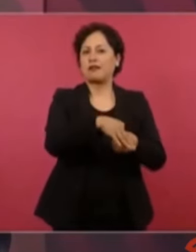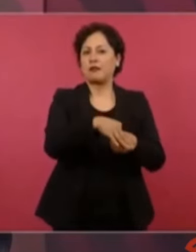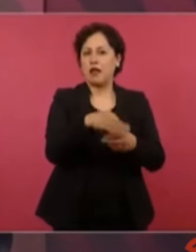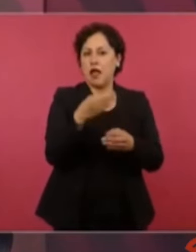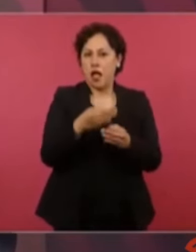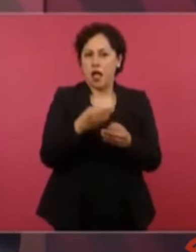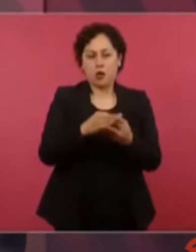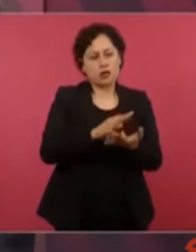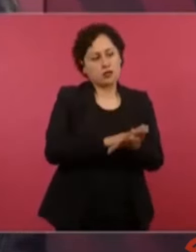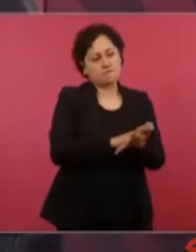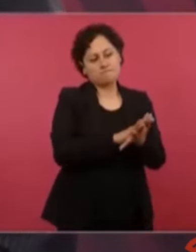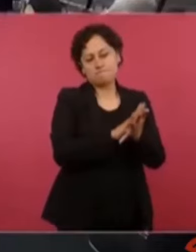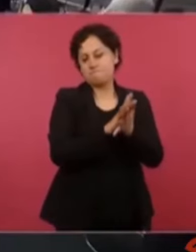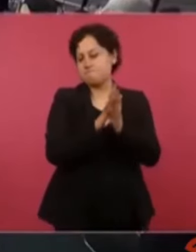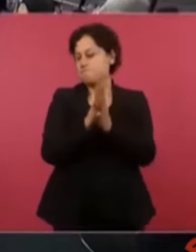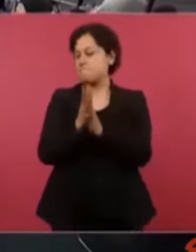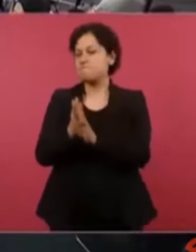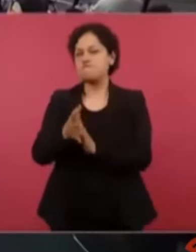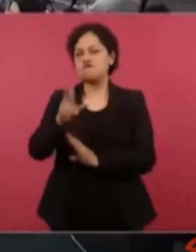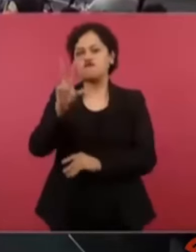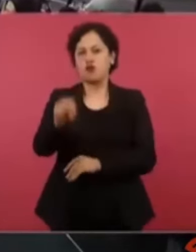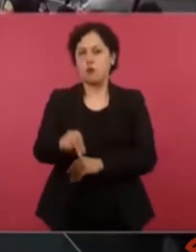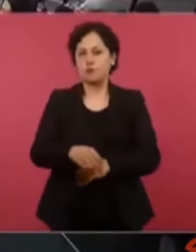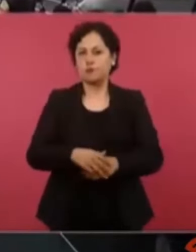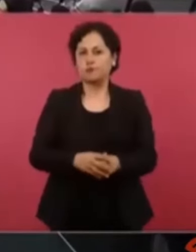Lo fue por décadas.